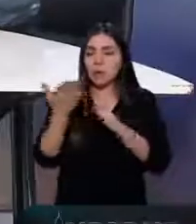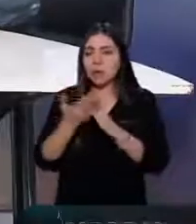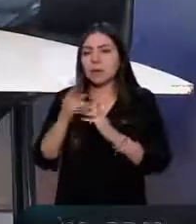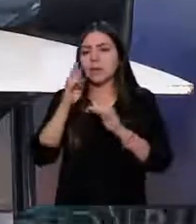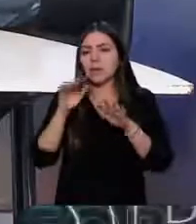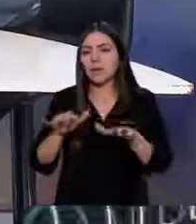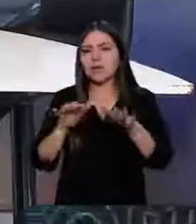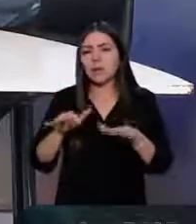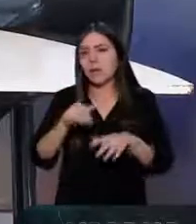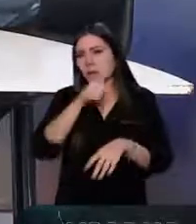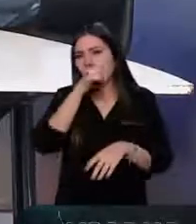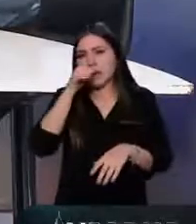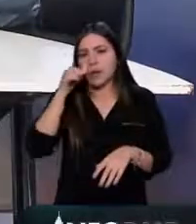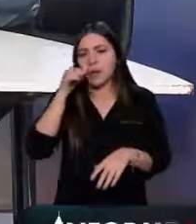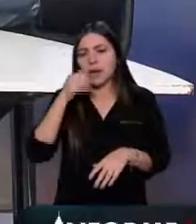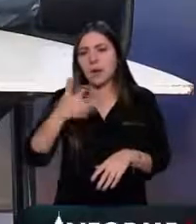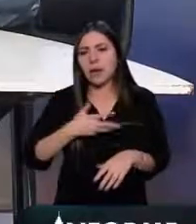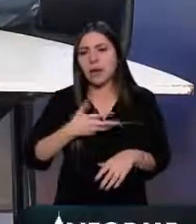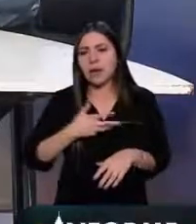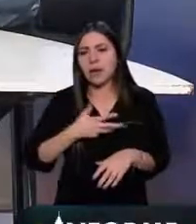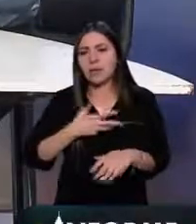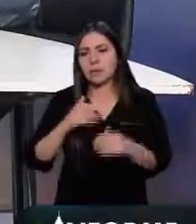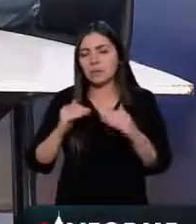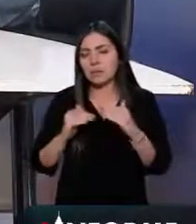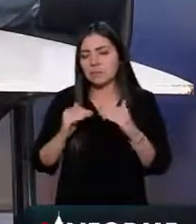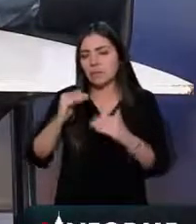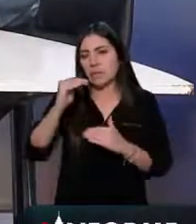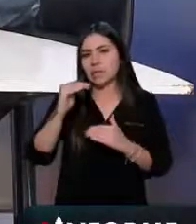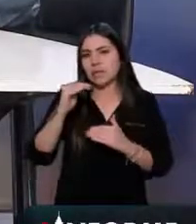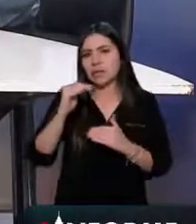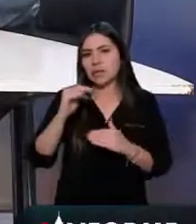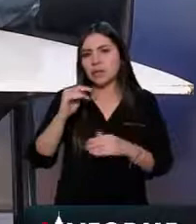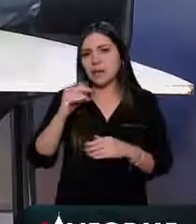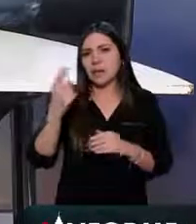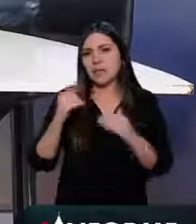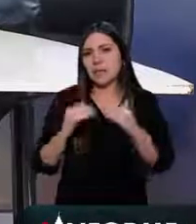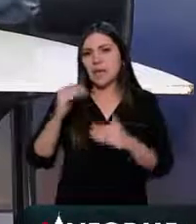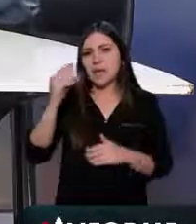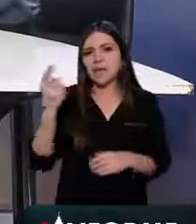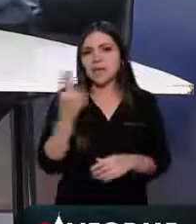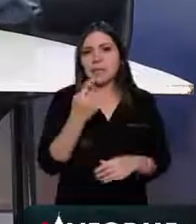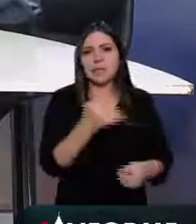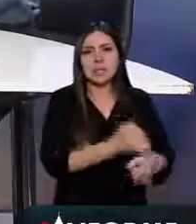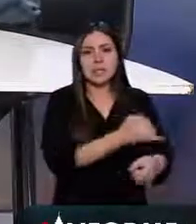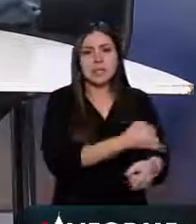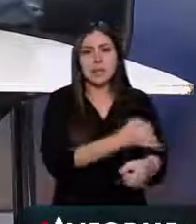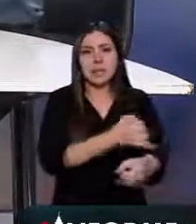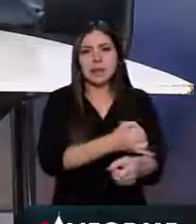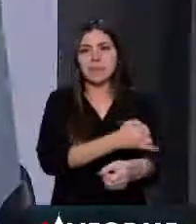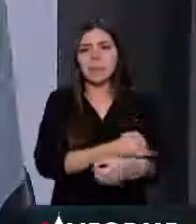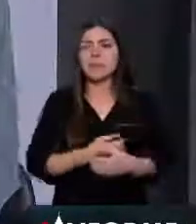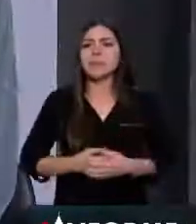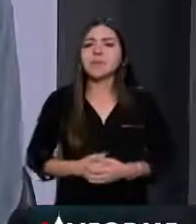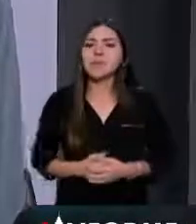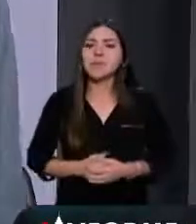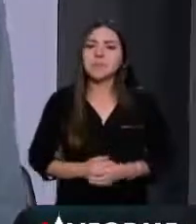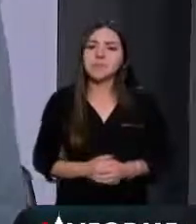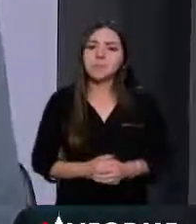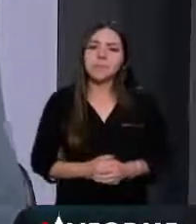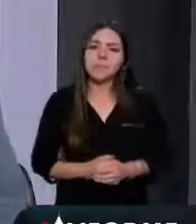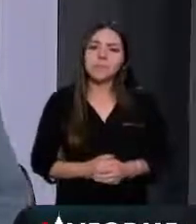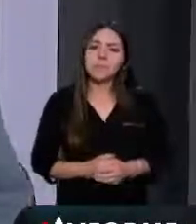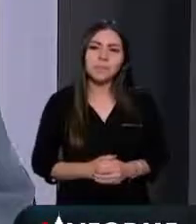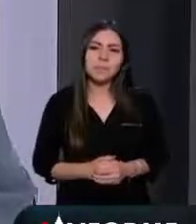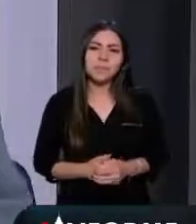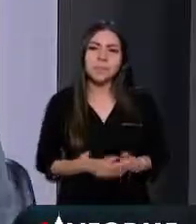Juárez está en una situación con una ventana de oportunidad, por decirlo así, mucho mayor que la Iztapalapa. Muy noble de tu parte. Bueno, Salvador,